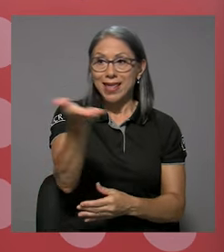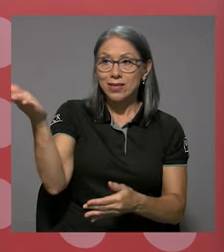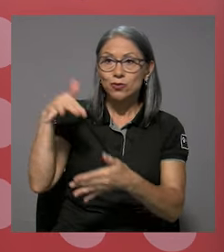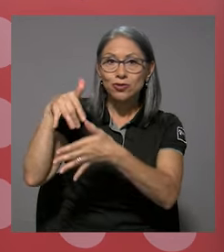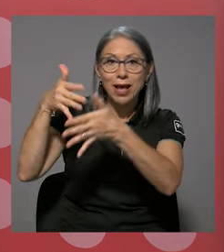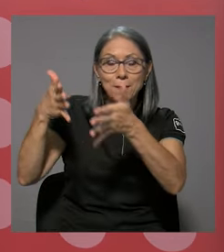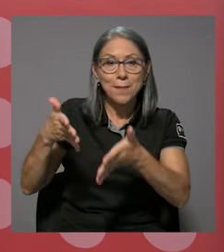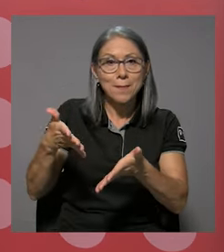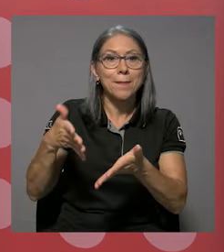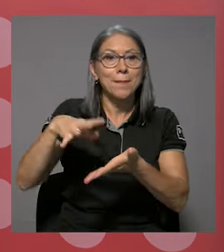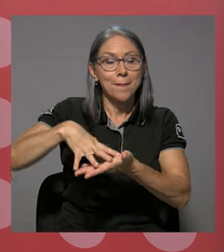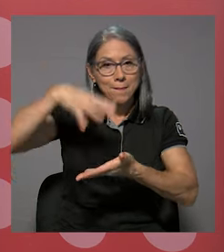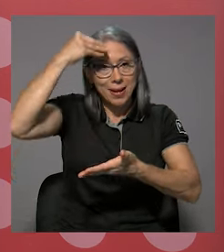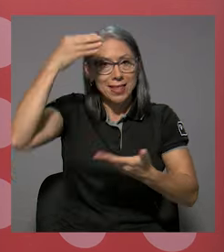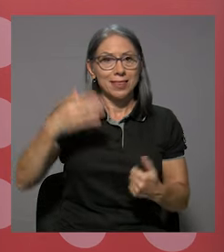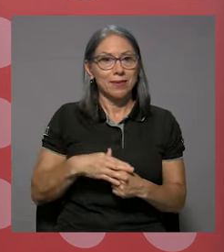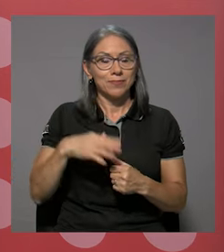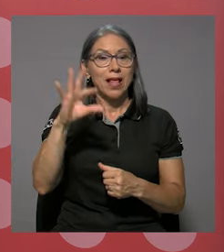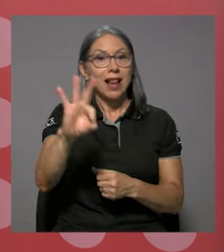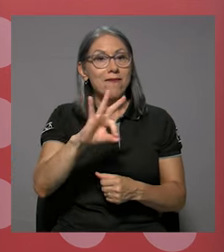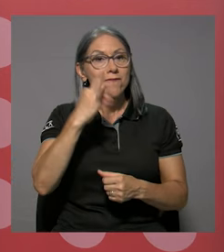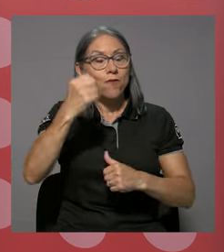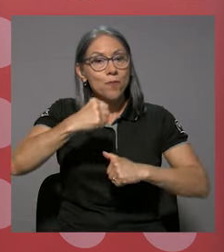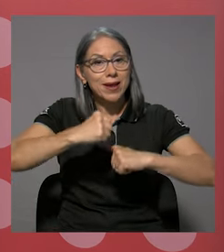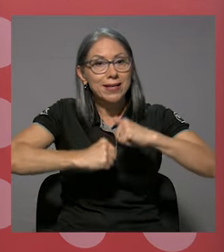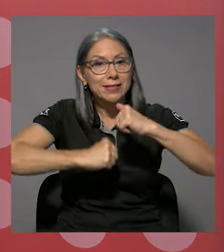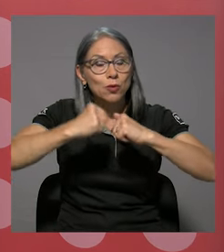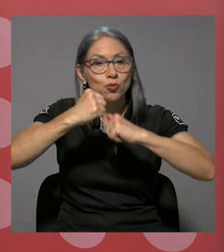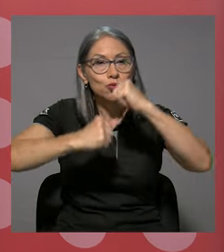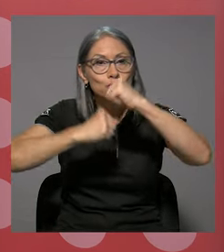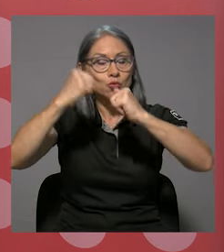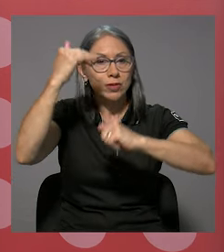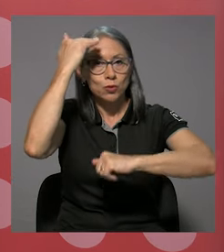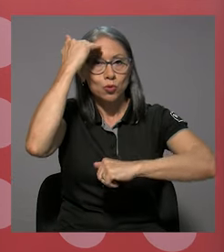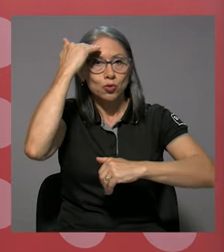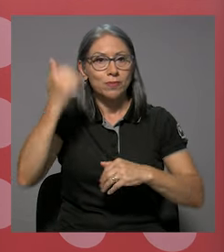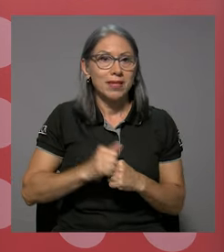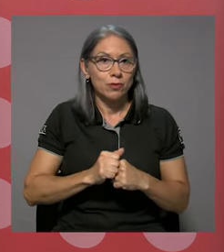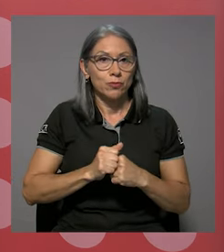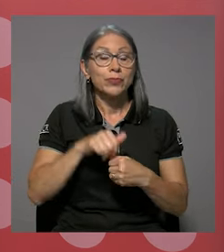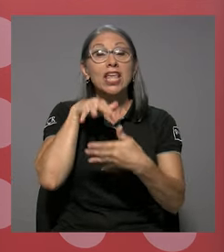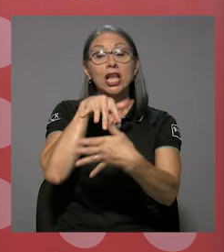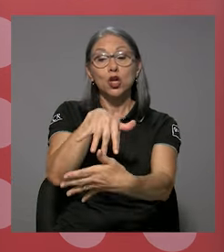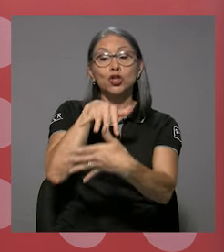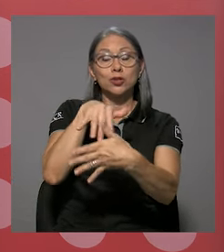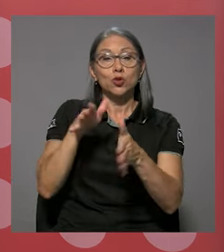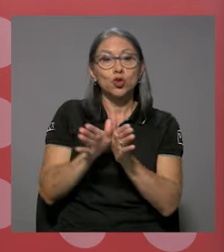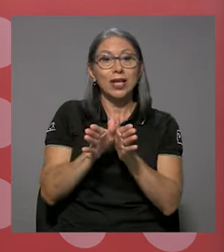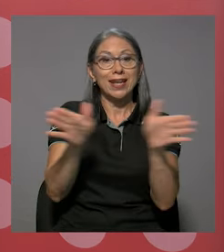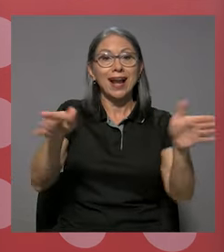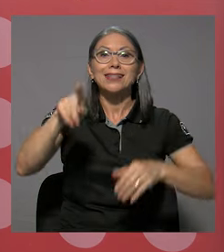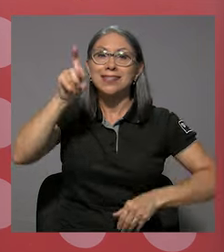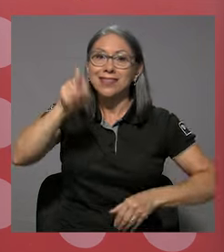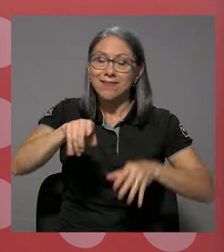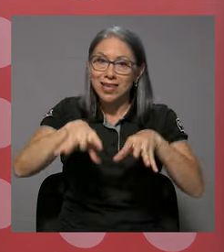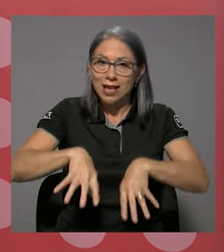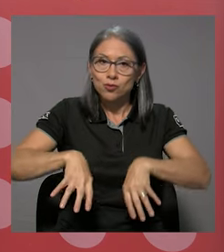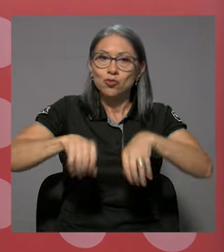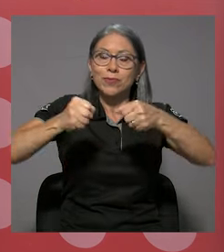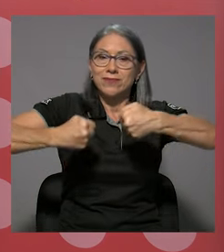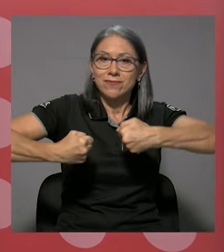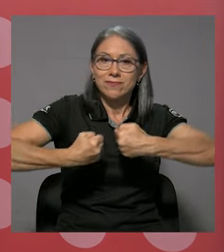forma en la que ellos aprenden, en la forma en que se construye el conocimiento. Y los estudios generales deben